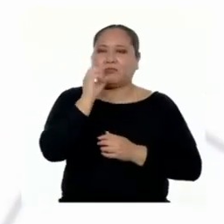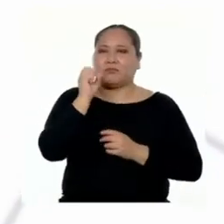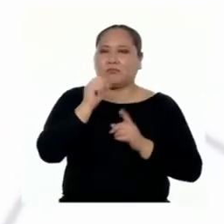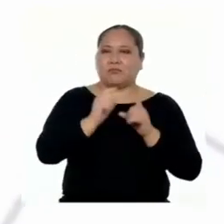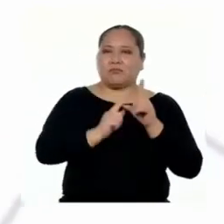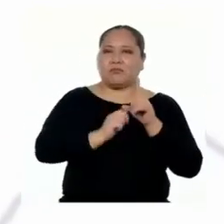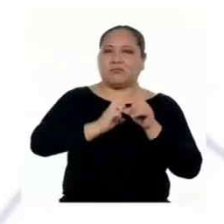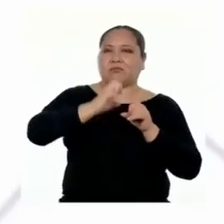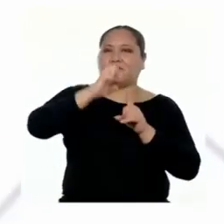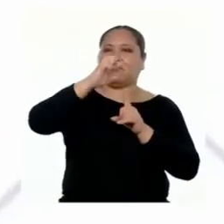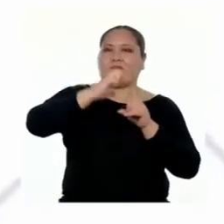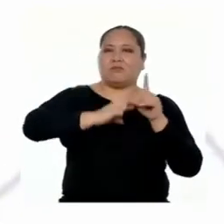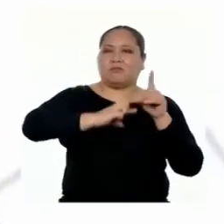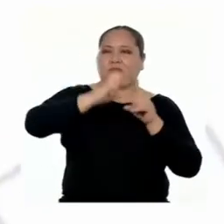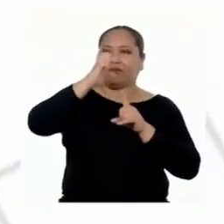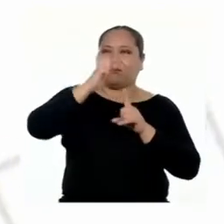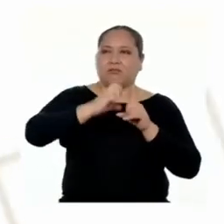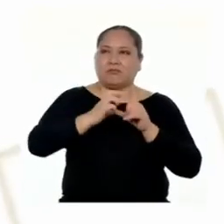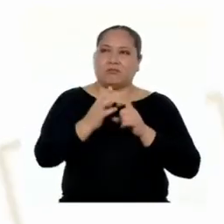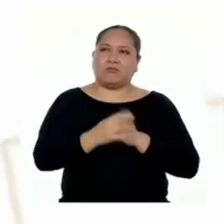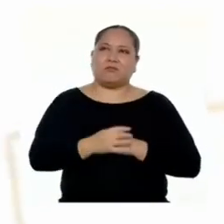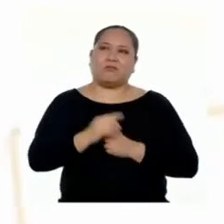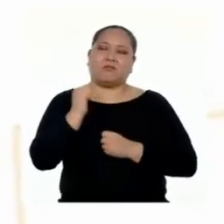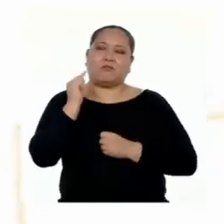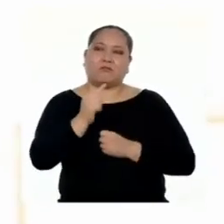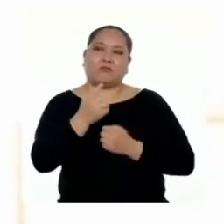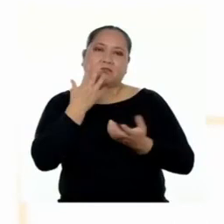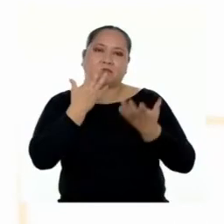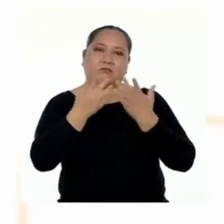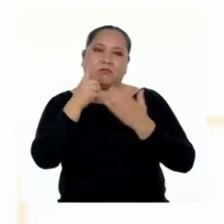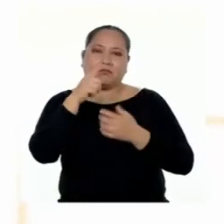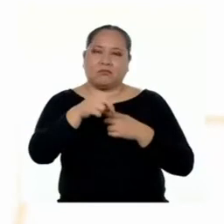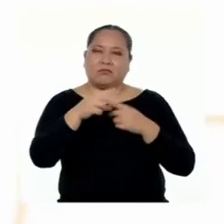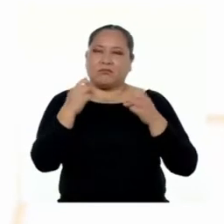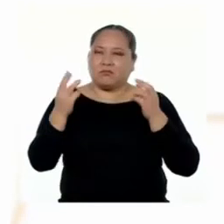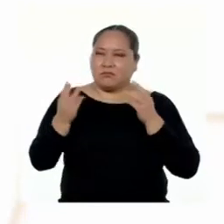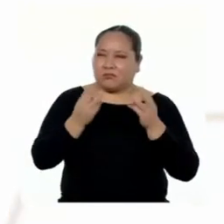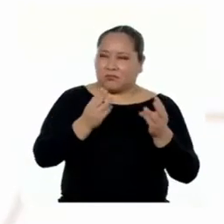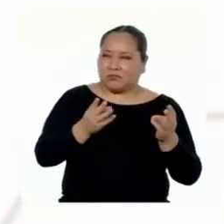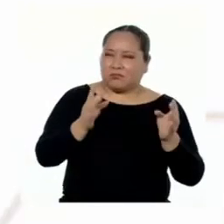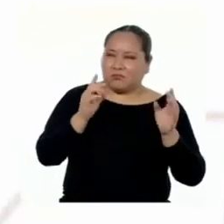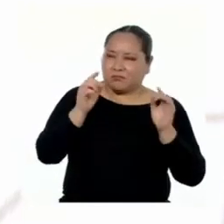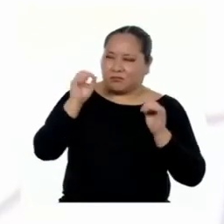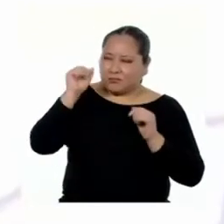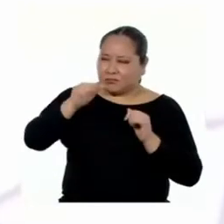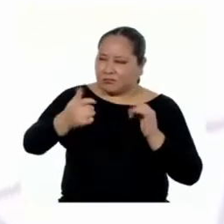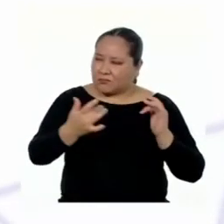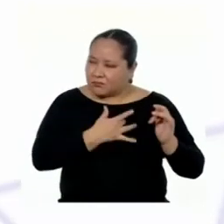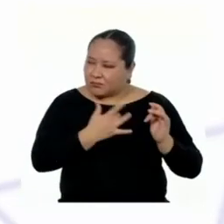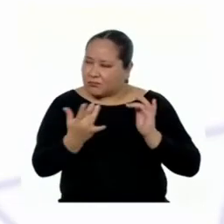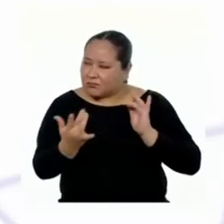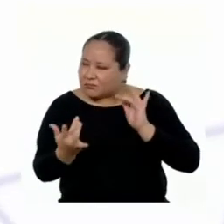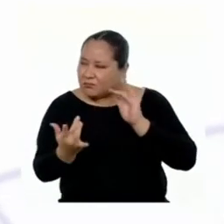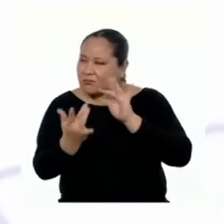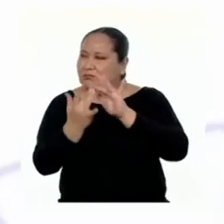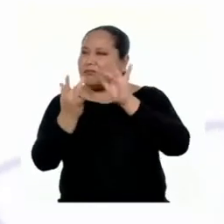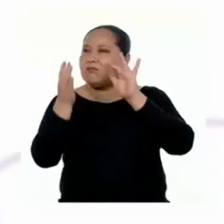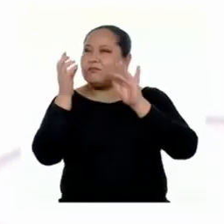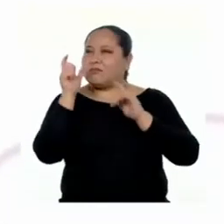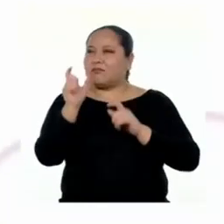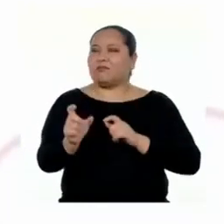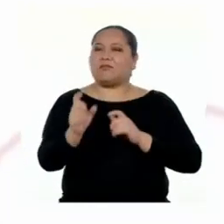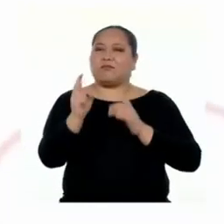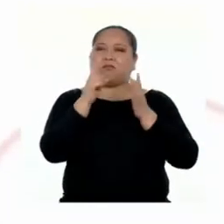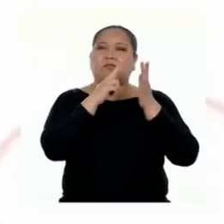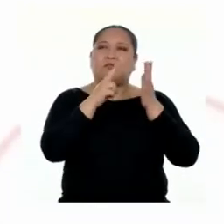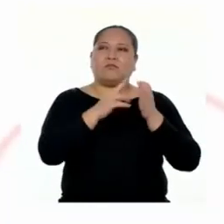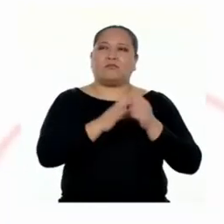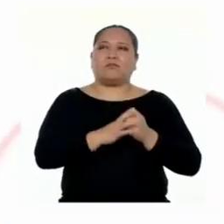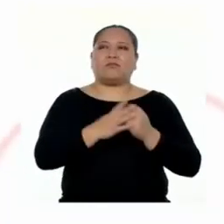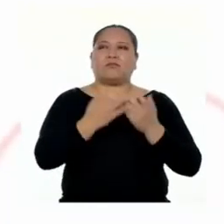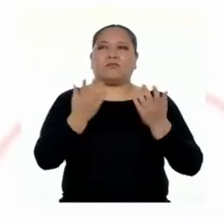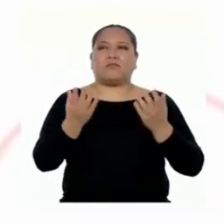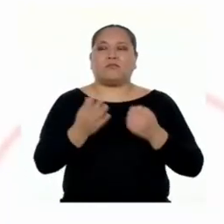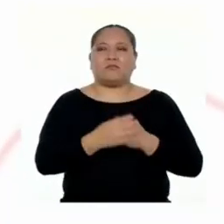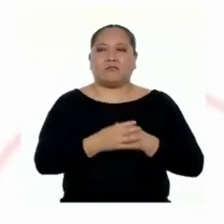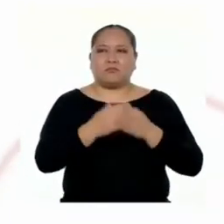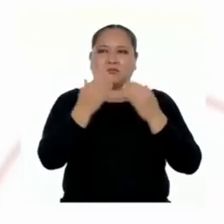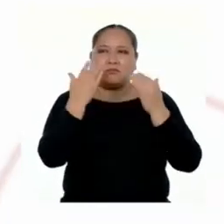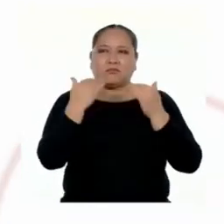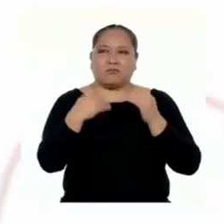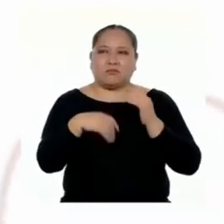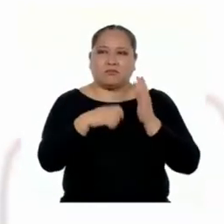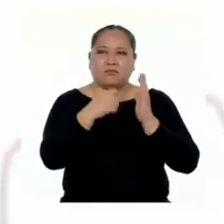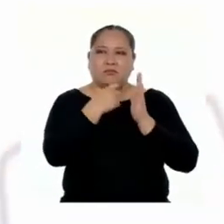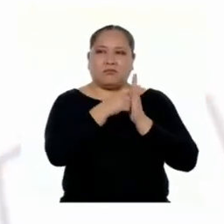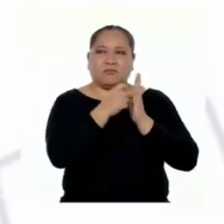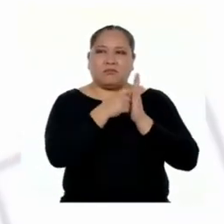¡Eso está mejor! Quizá de esa manera sí logremos impactar a nuestros lectores. Entonces, en los